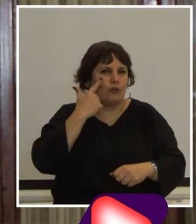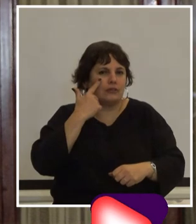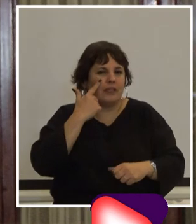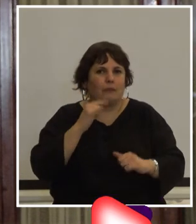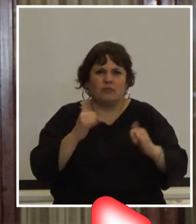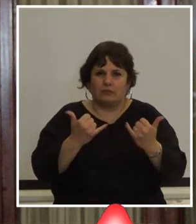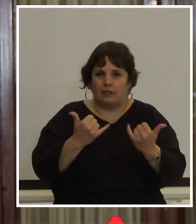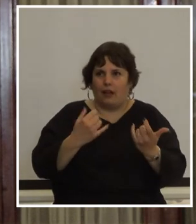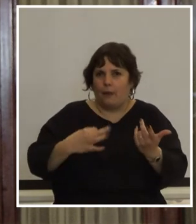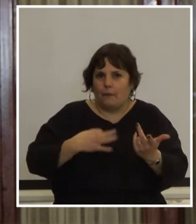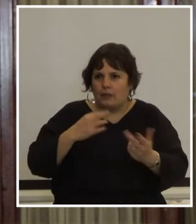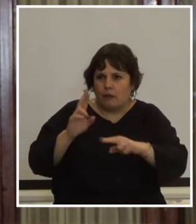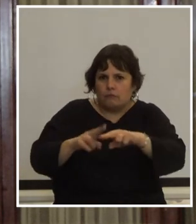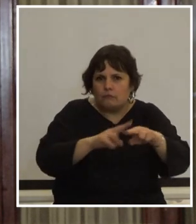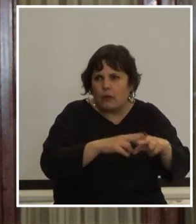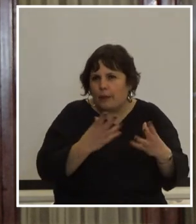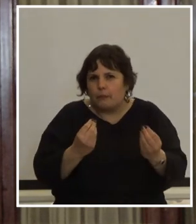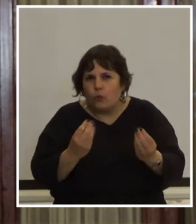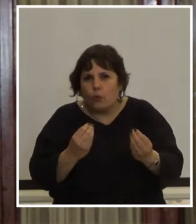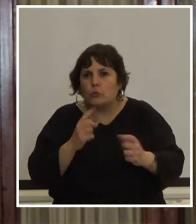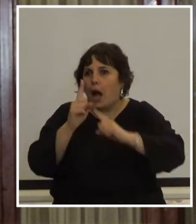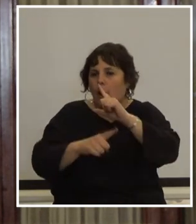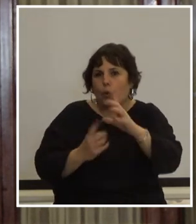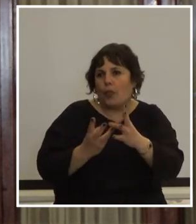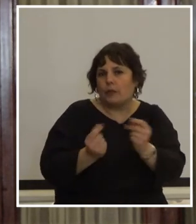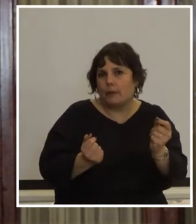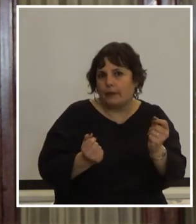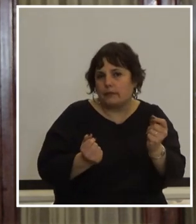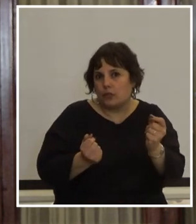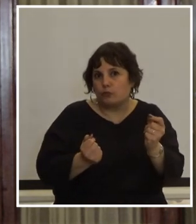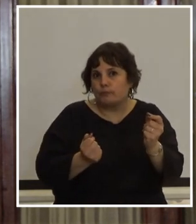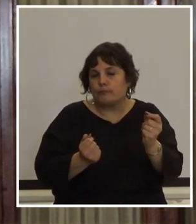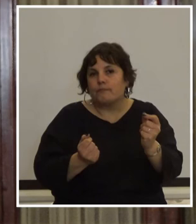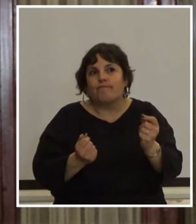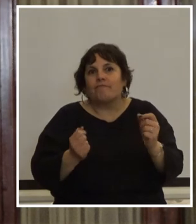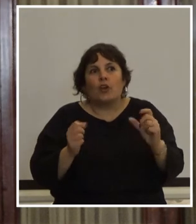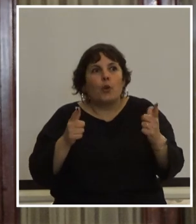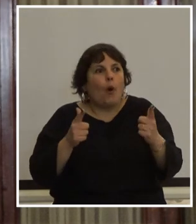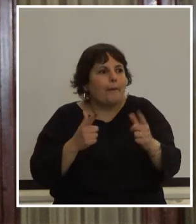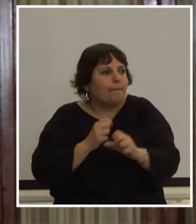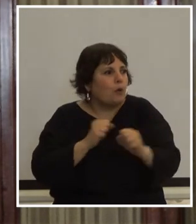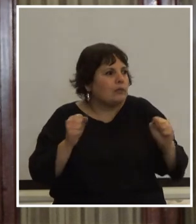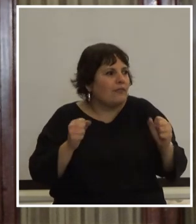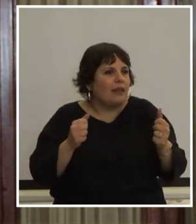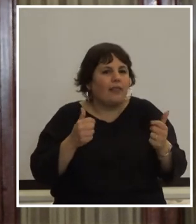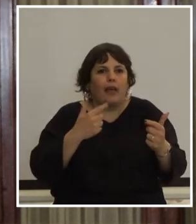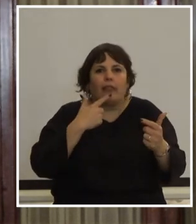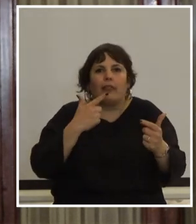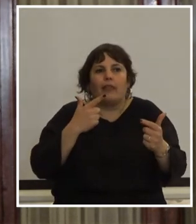pérdida de la vida de muchos hoy desaparecidos que no tienen la posibilidad de despedir